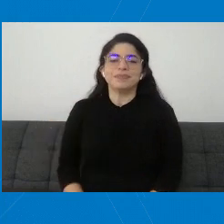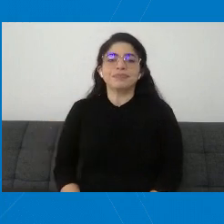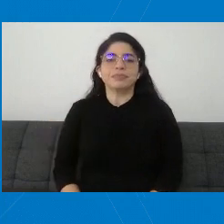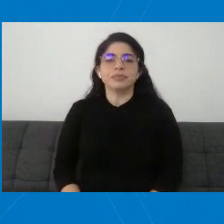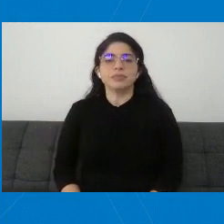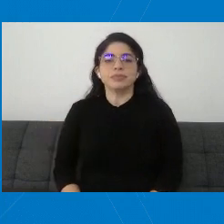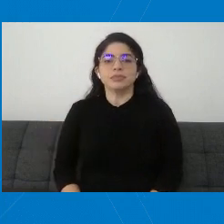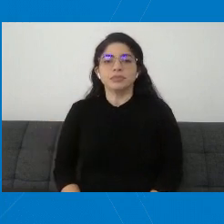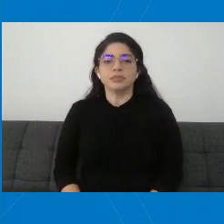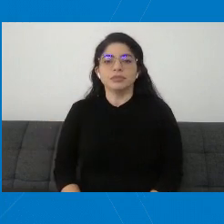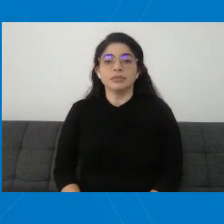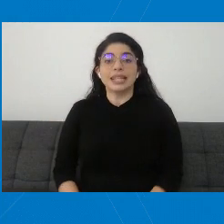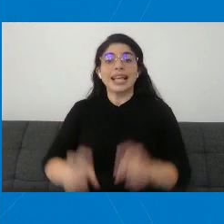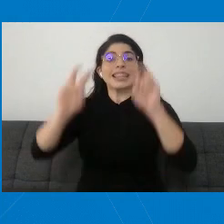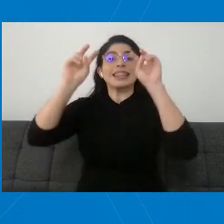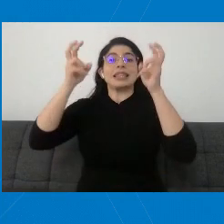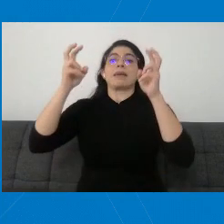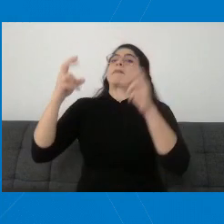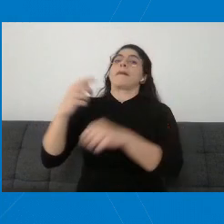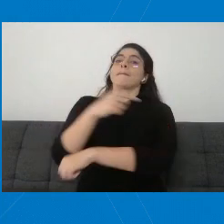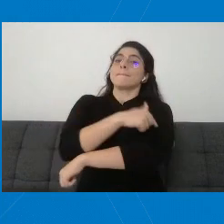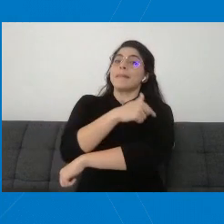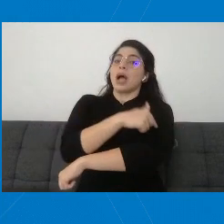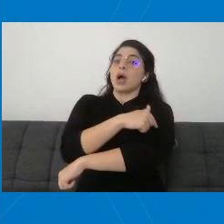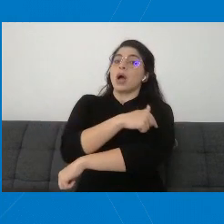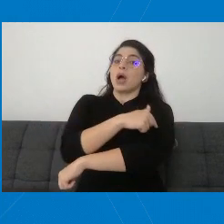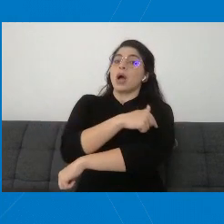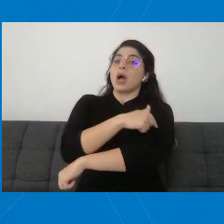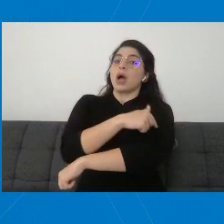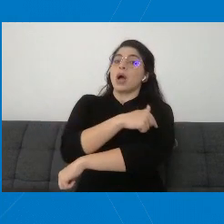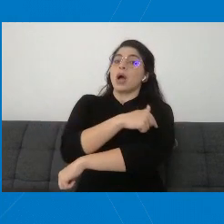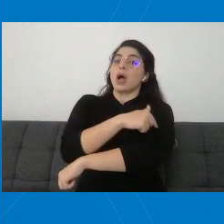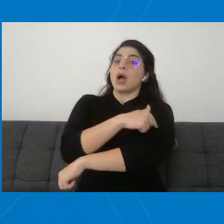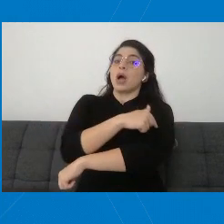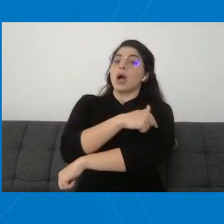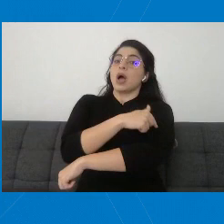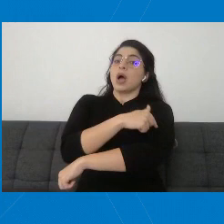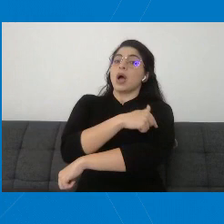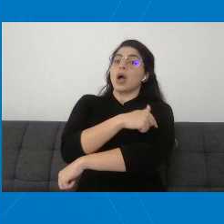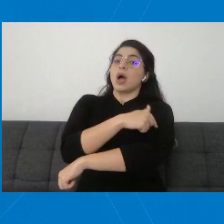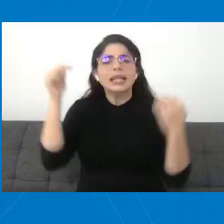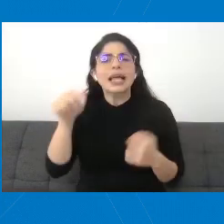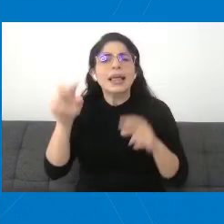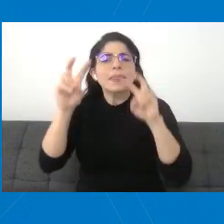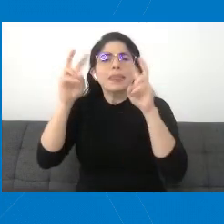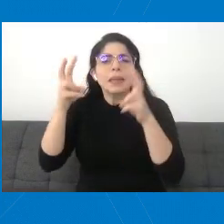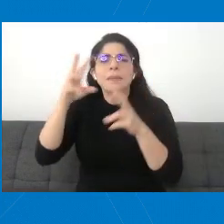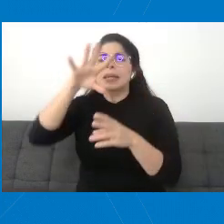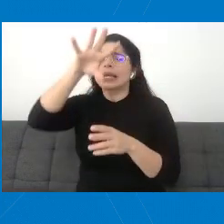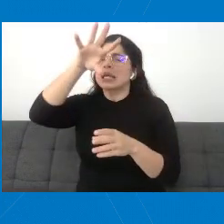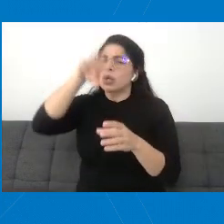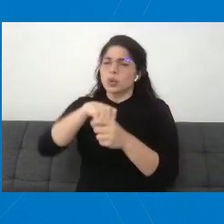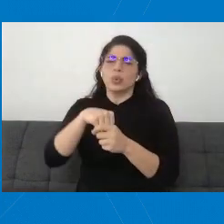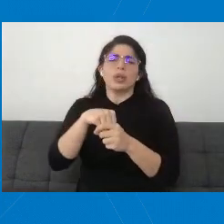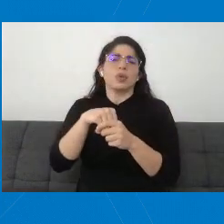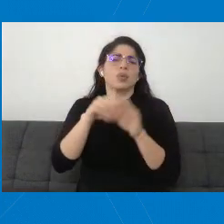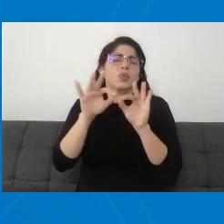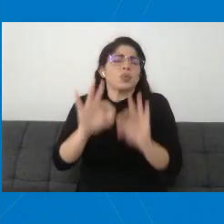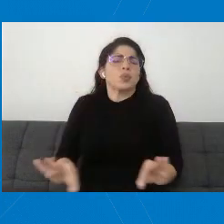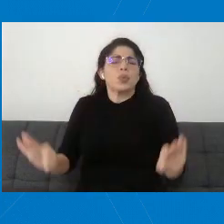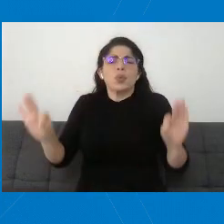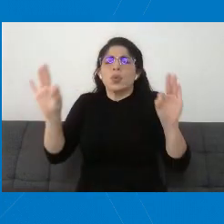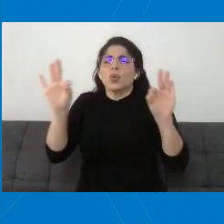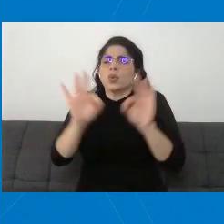tema de la vacunación está incluido como elemento fundamental dentro del